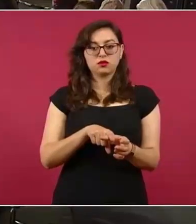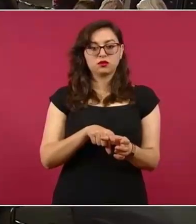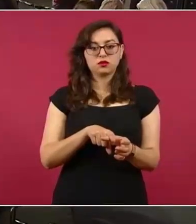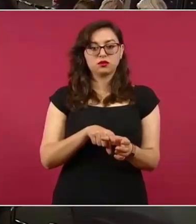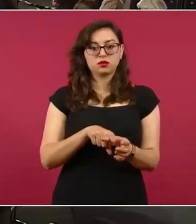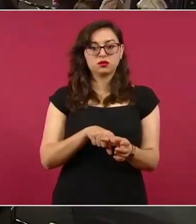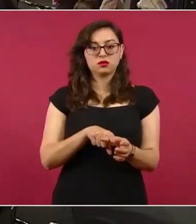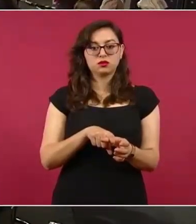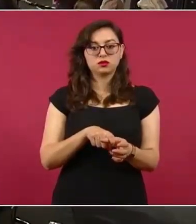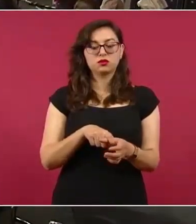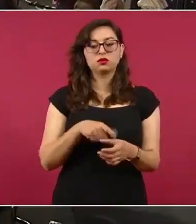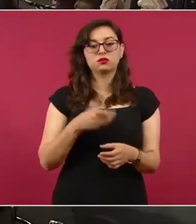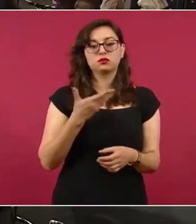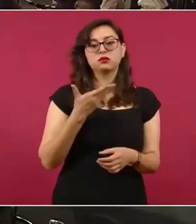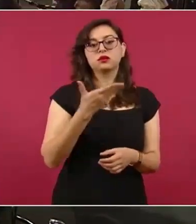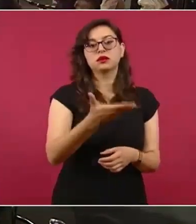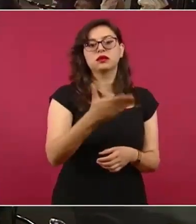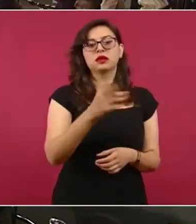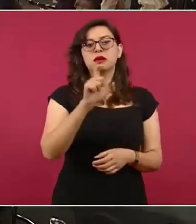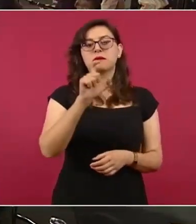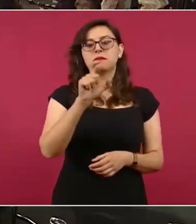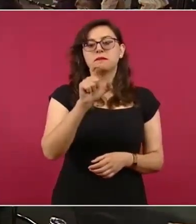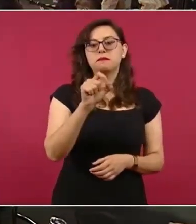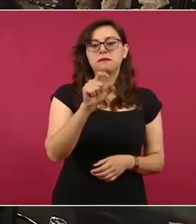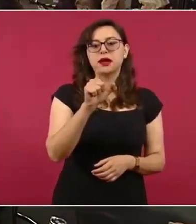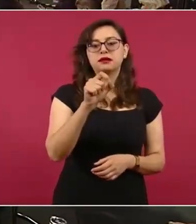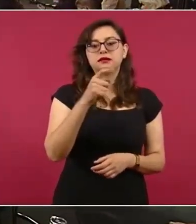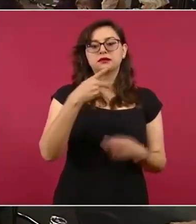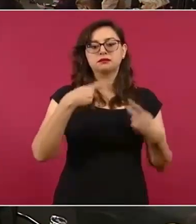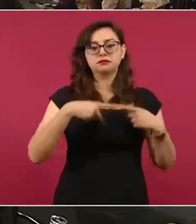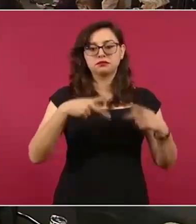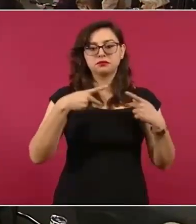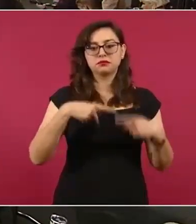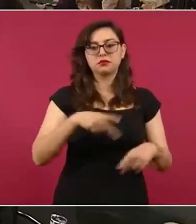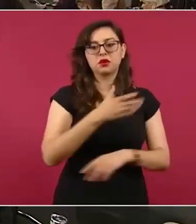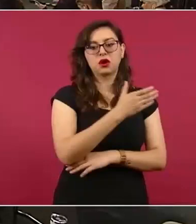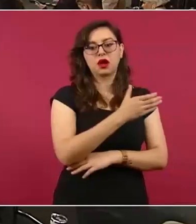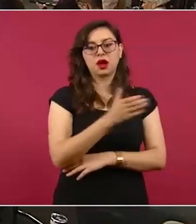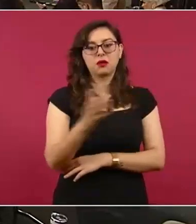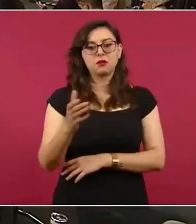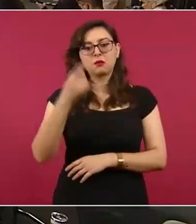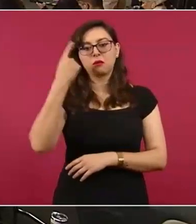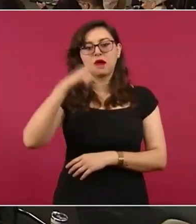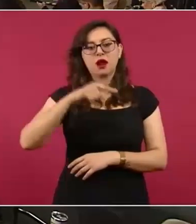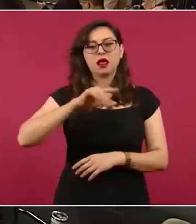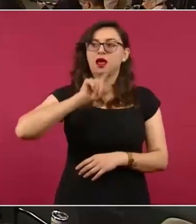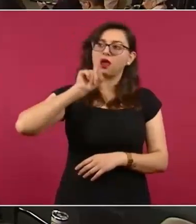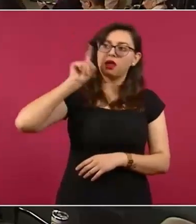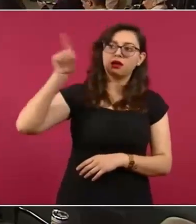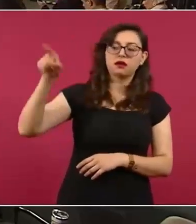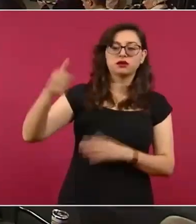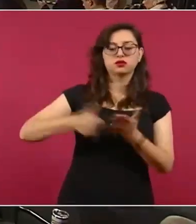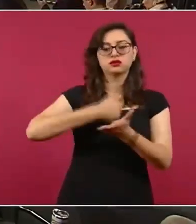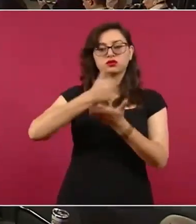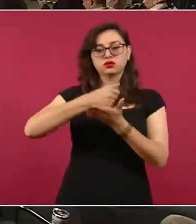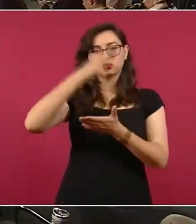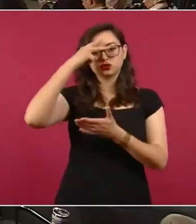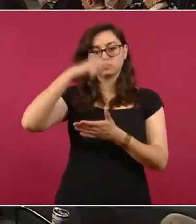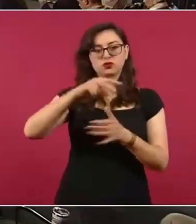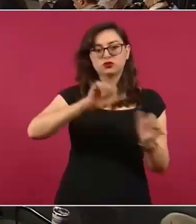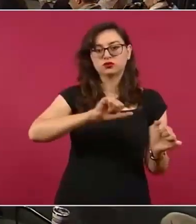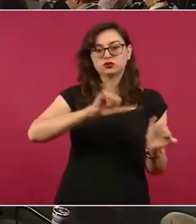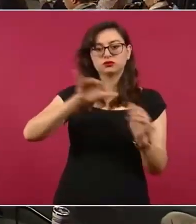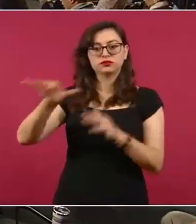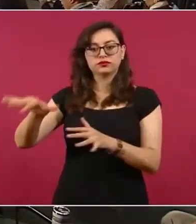solicitarle 20 campesinos para que sean enviados a la Ciudad de México. El licenciado López Obrador y el